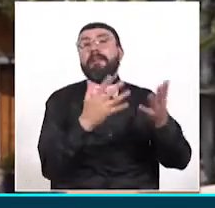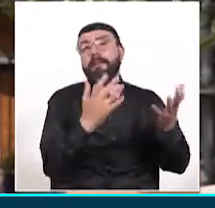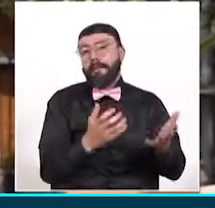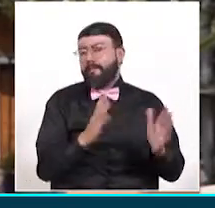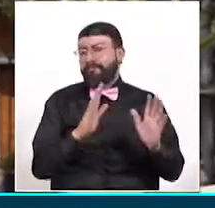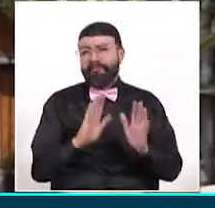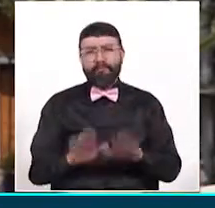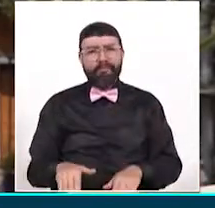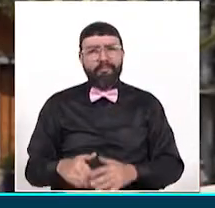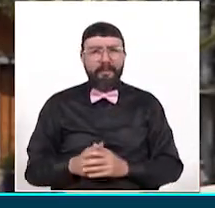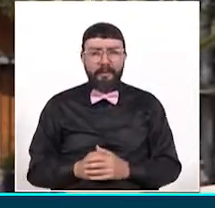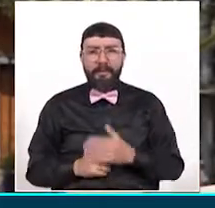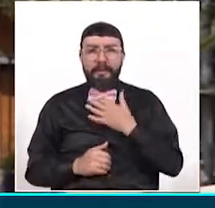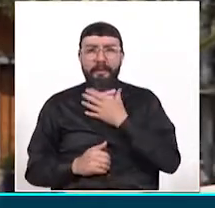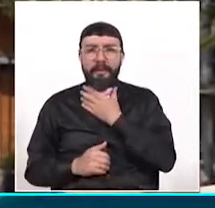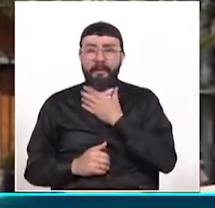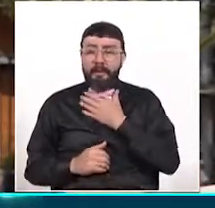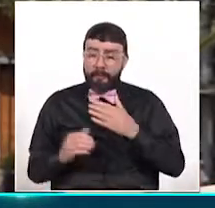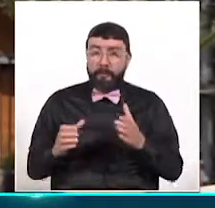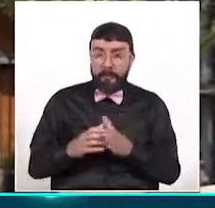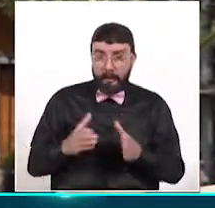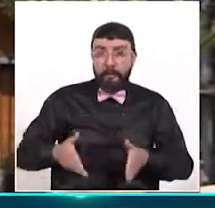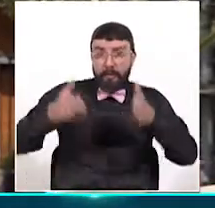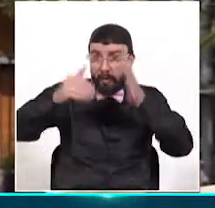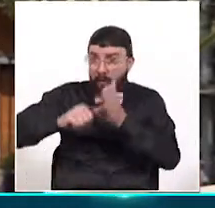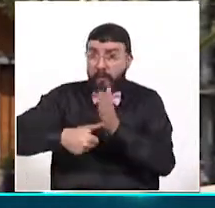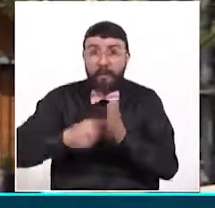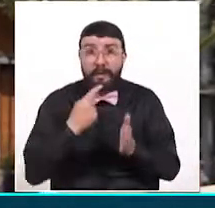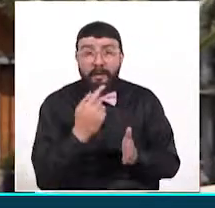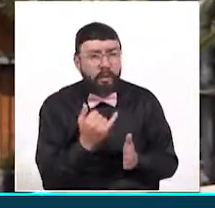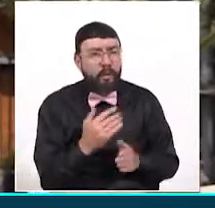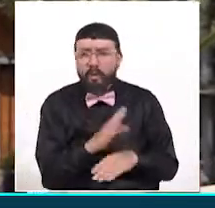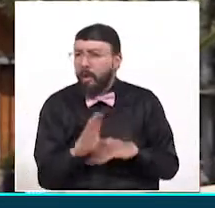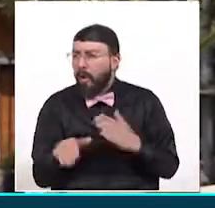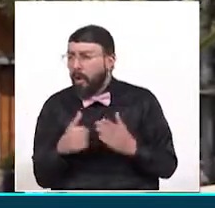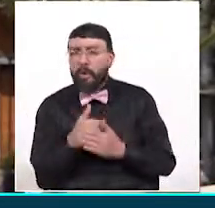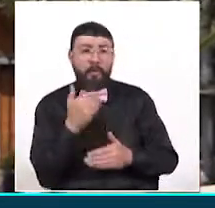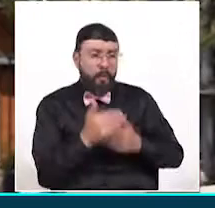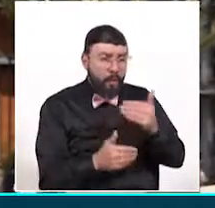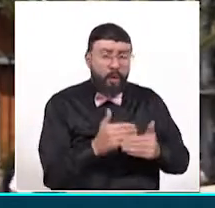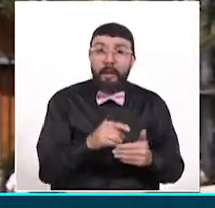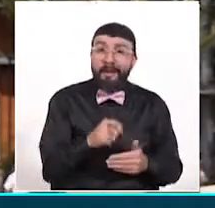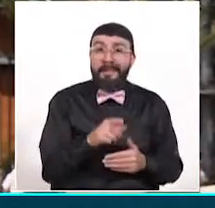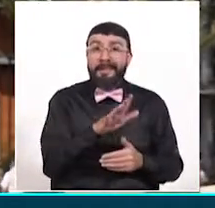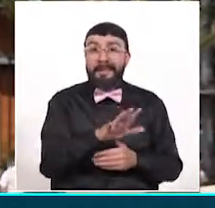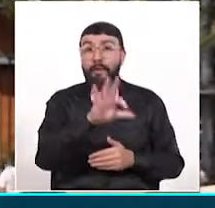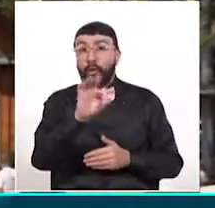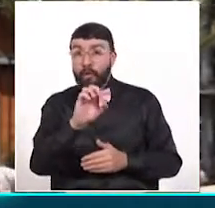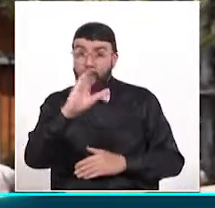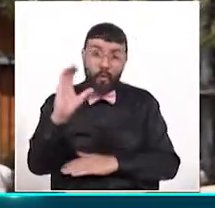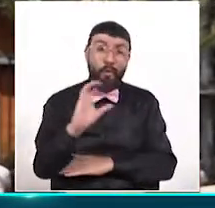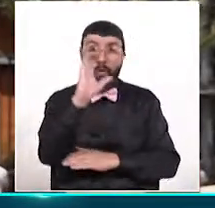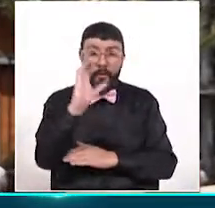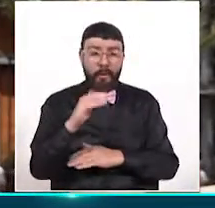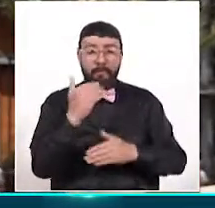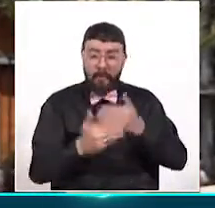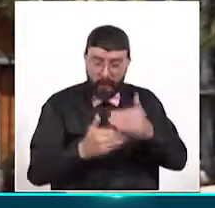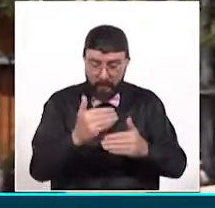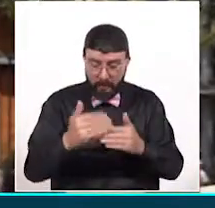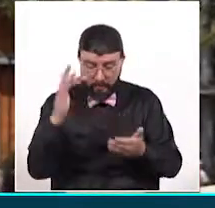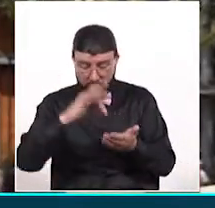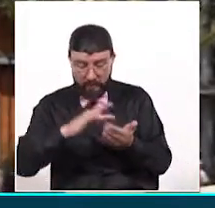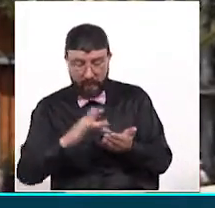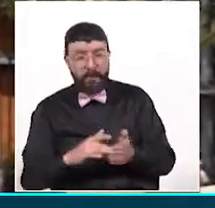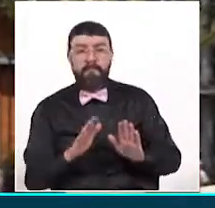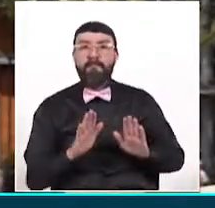según pronunciamiento de la Registraduría Nacional del Estado Civil, por ahora todos los procesos de revocatoria, los 58 que hay en curso en Colombia, quedan suspendidos hasta tanto